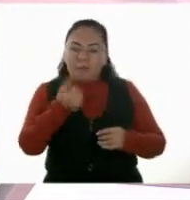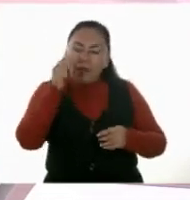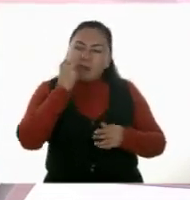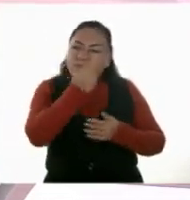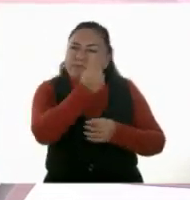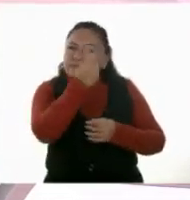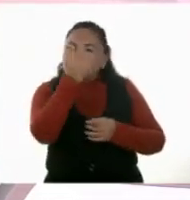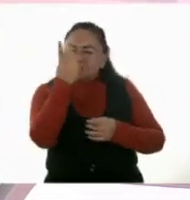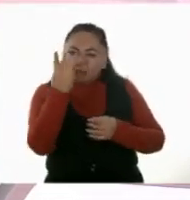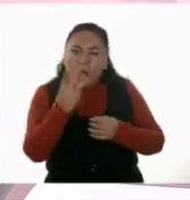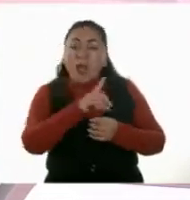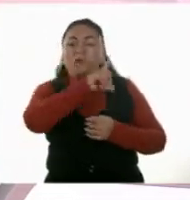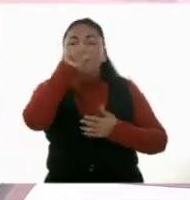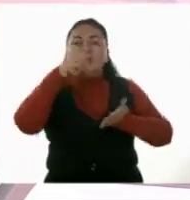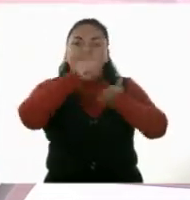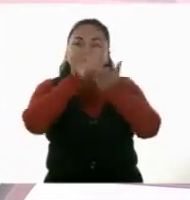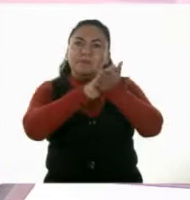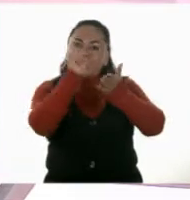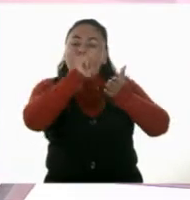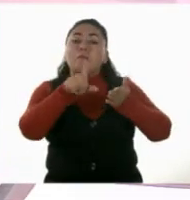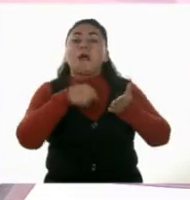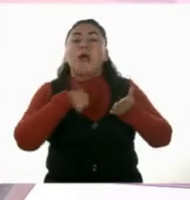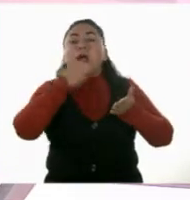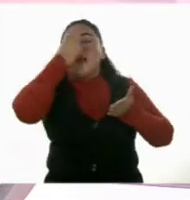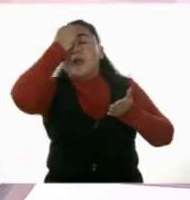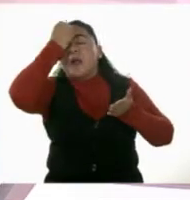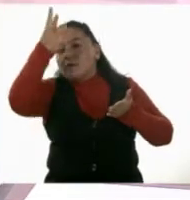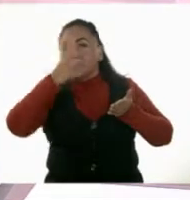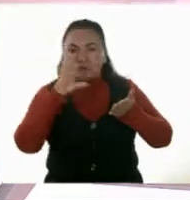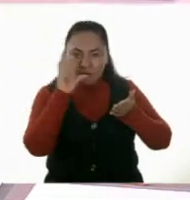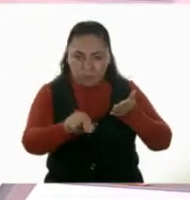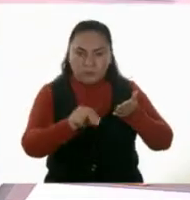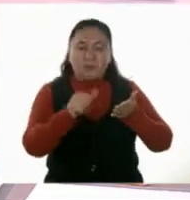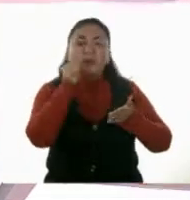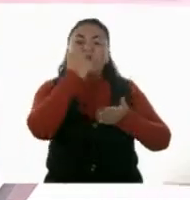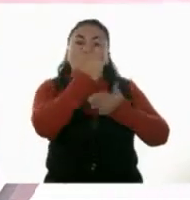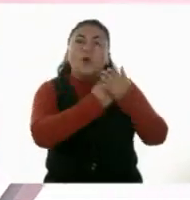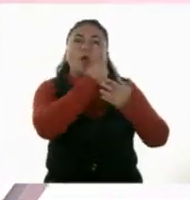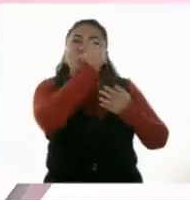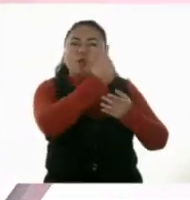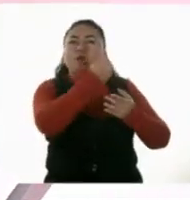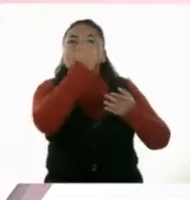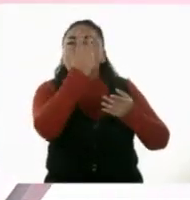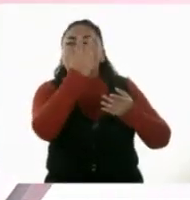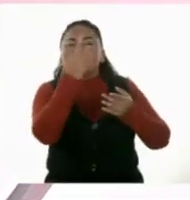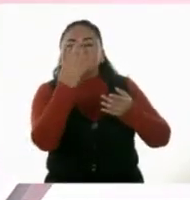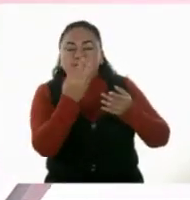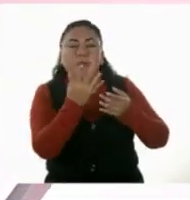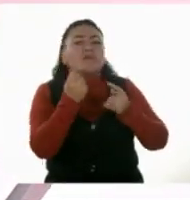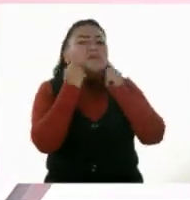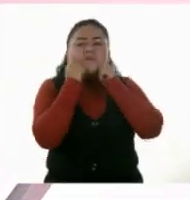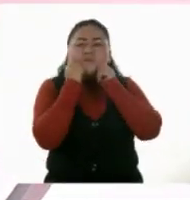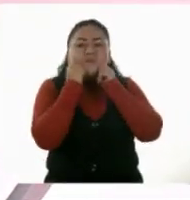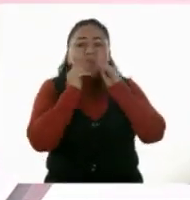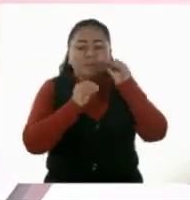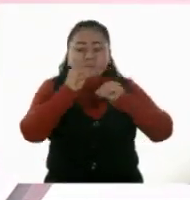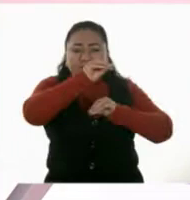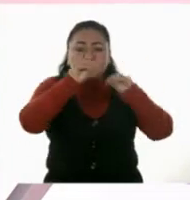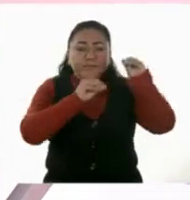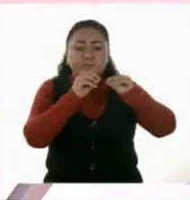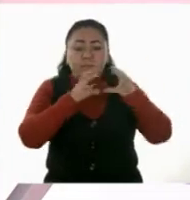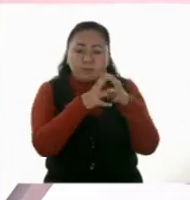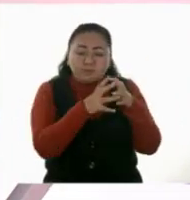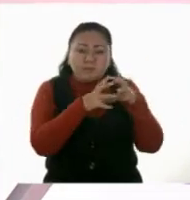y anotar para que no se nos olvide. Contar de uno en uno. Y no importa la distribución en la que